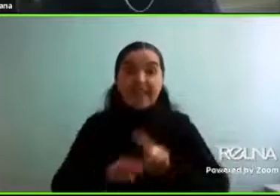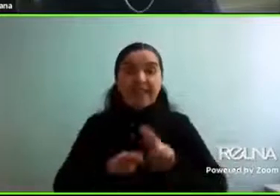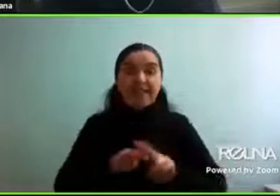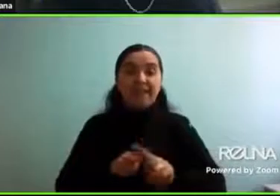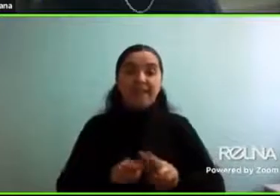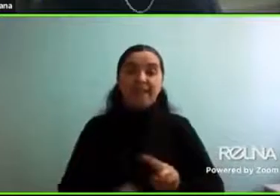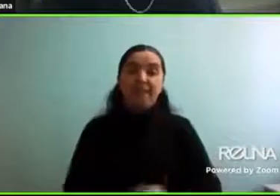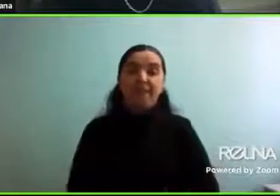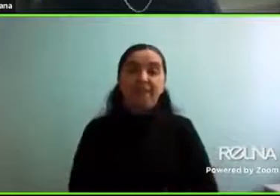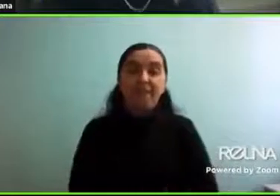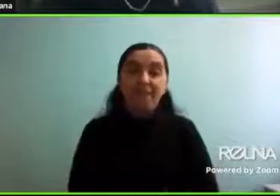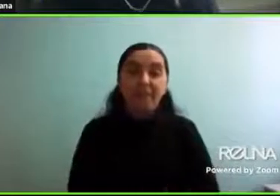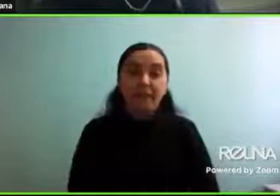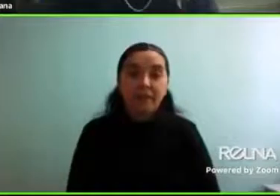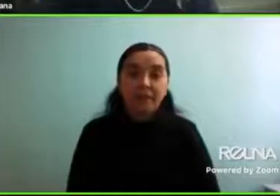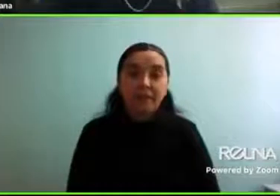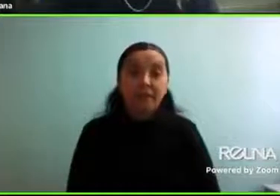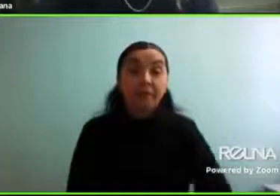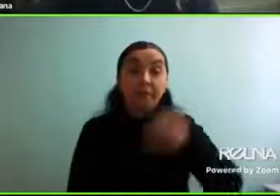ahora sí.